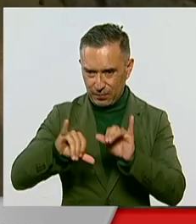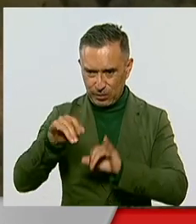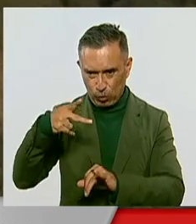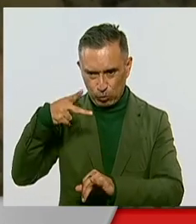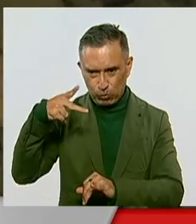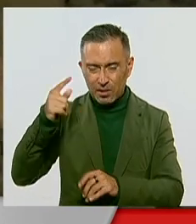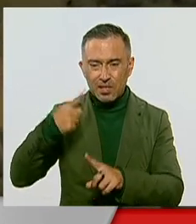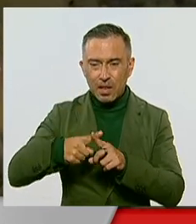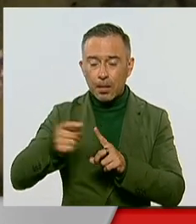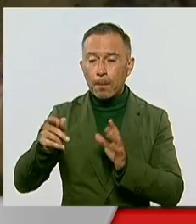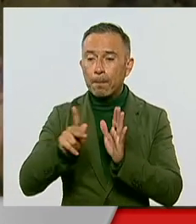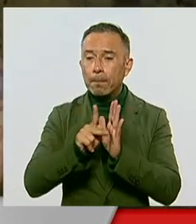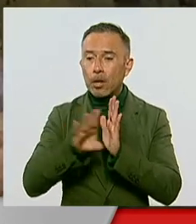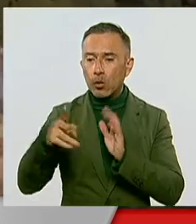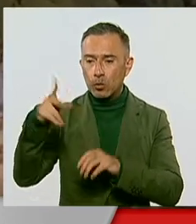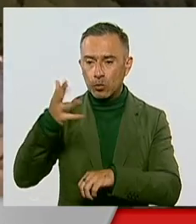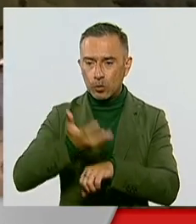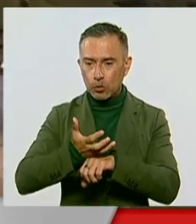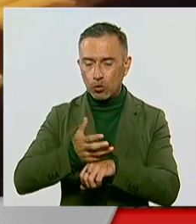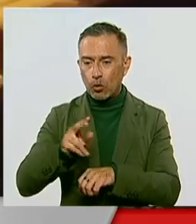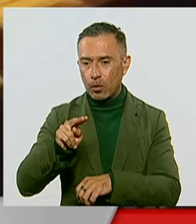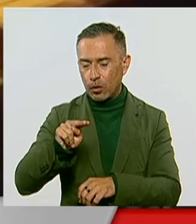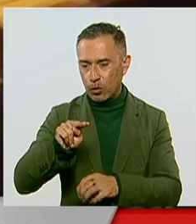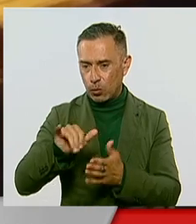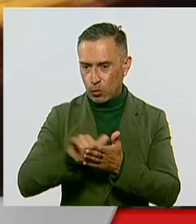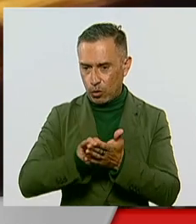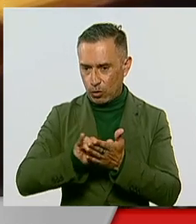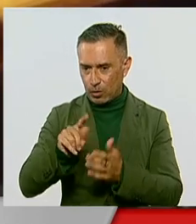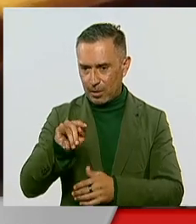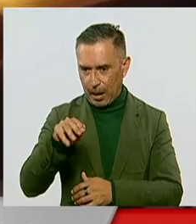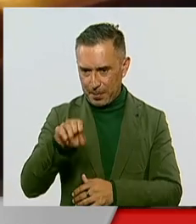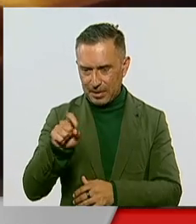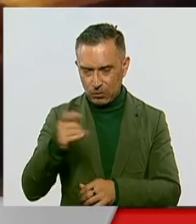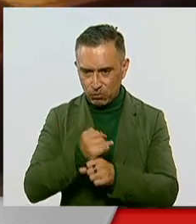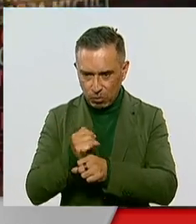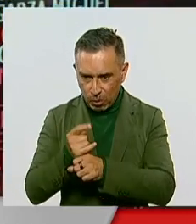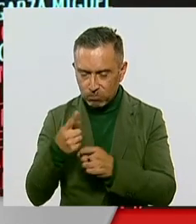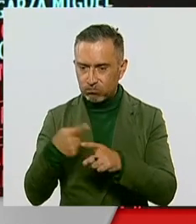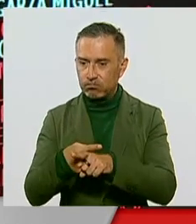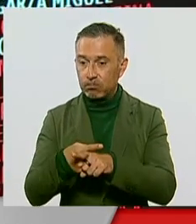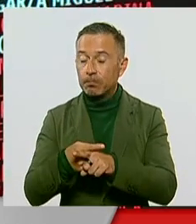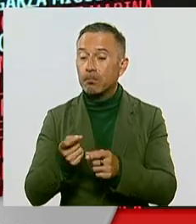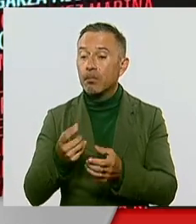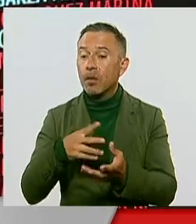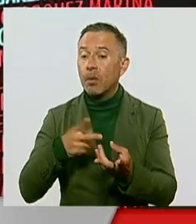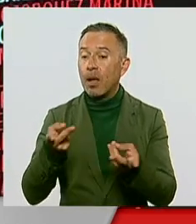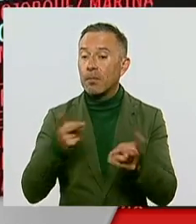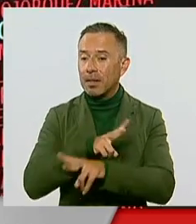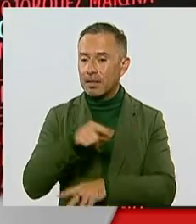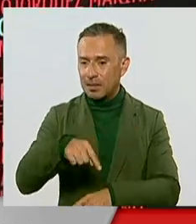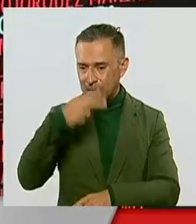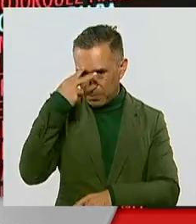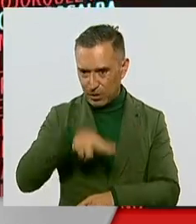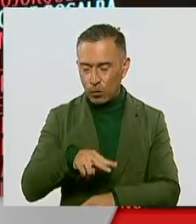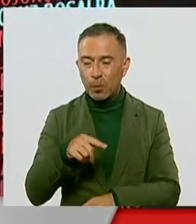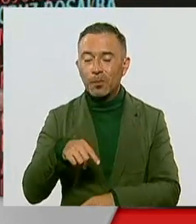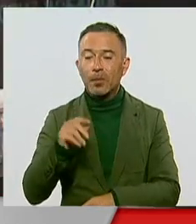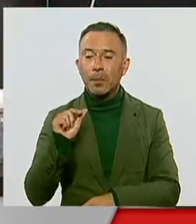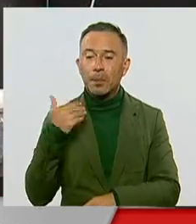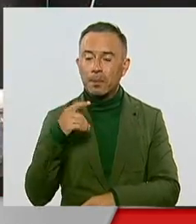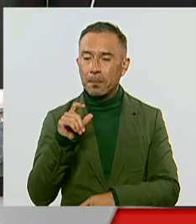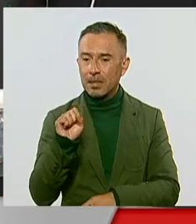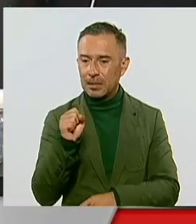por el periódico estadounidense The New York Times. Aquí en México, el pasado 29 de septiembre, la Cámara de Diputados